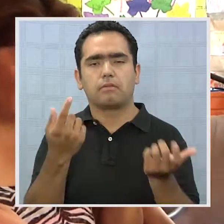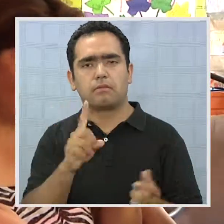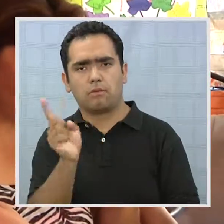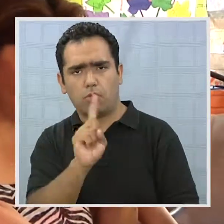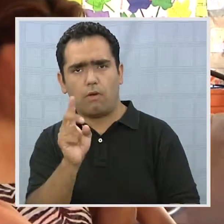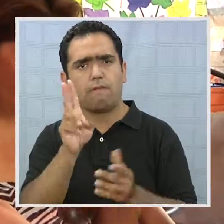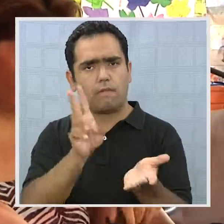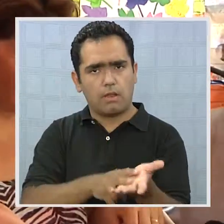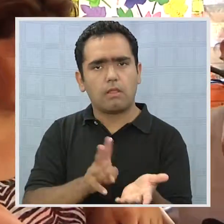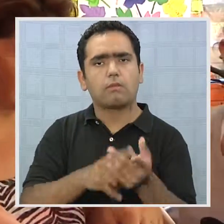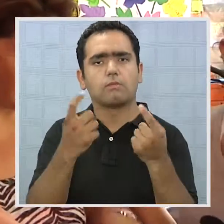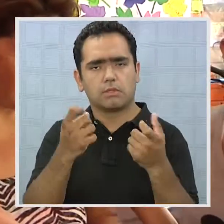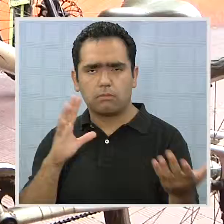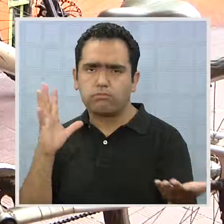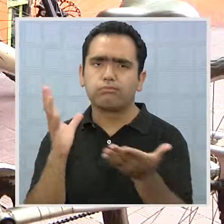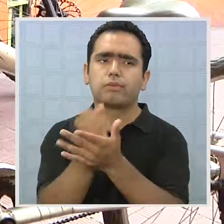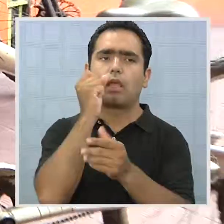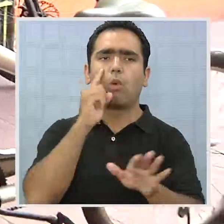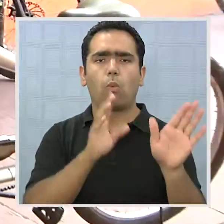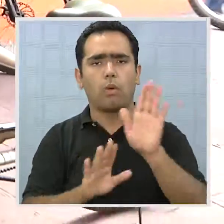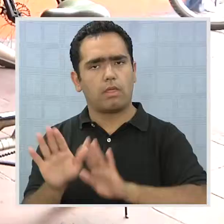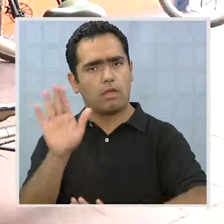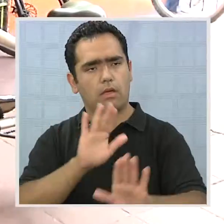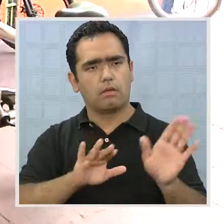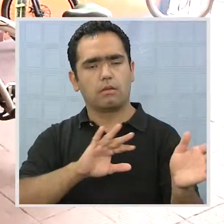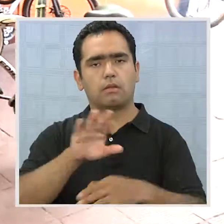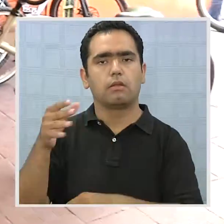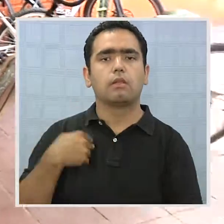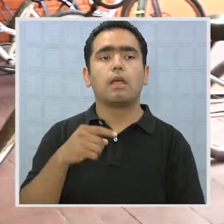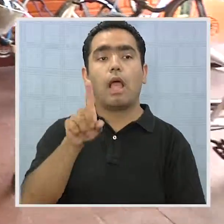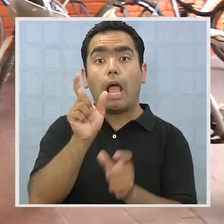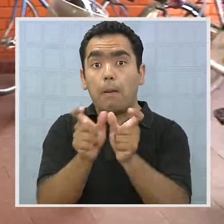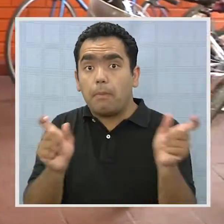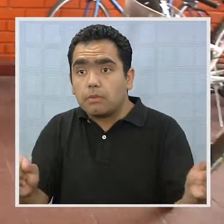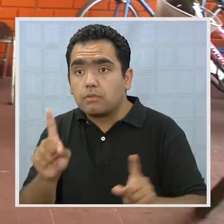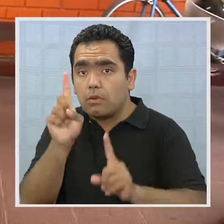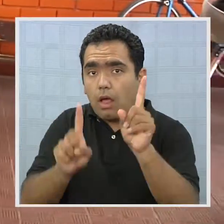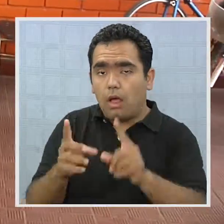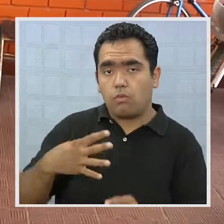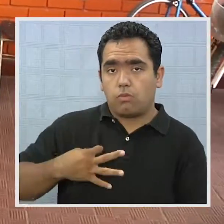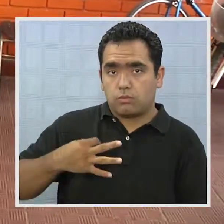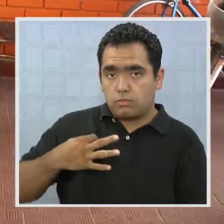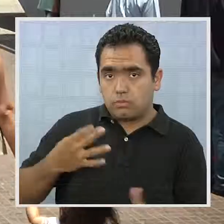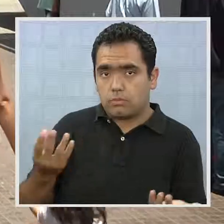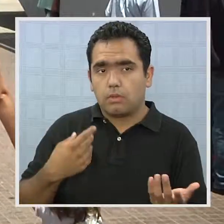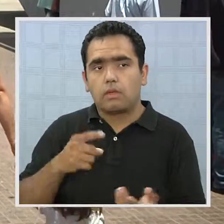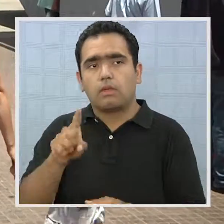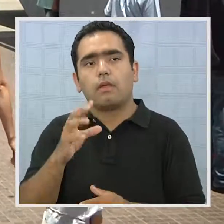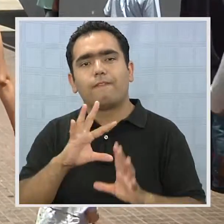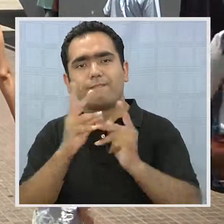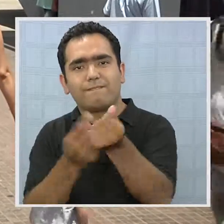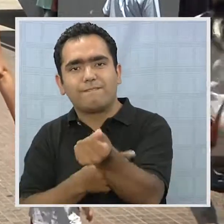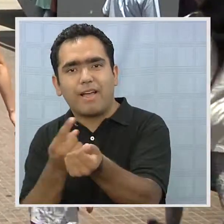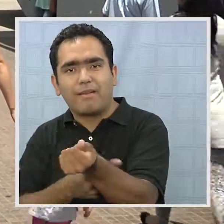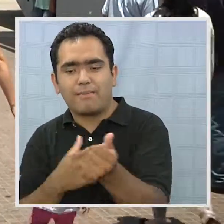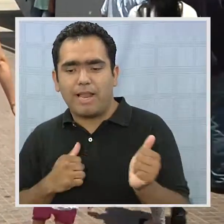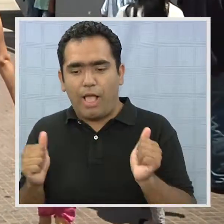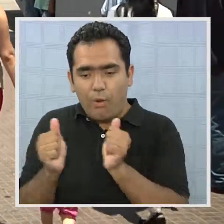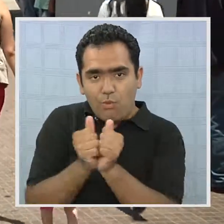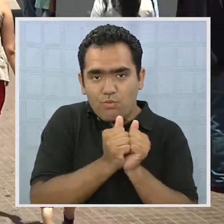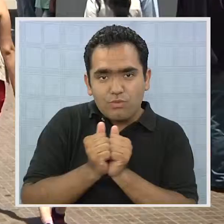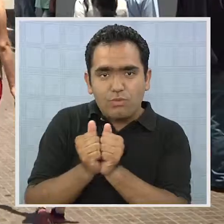conquistarla y cuidarla. Para algunos ciudadanos, votar en familia se ha convertido en una auténtica tradición.